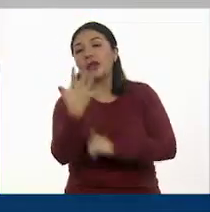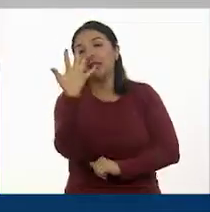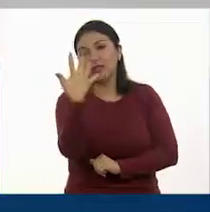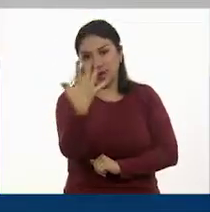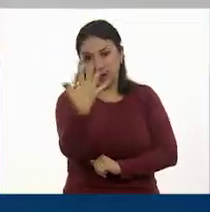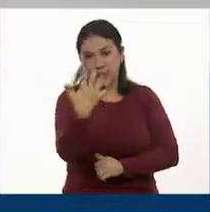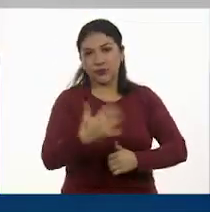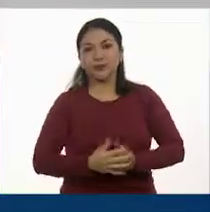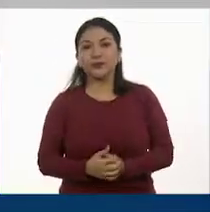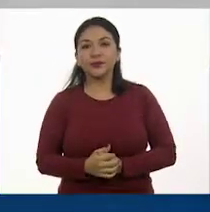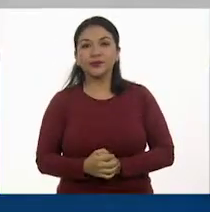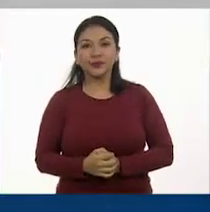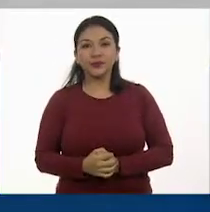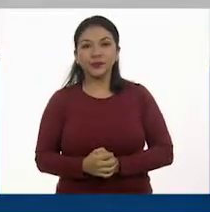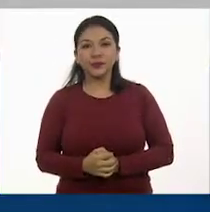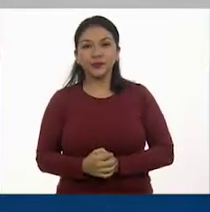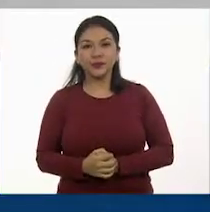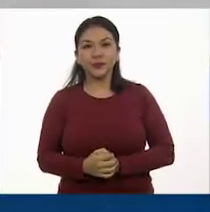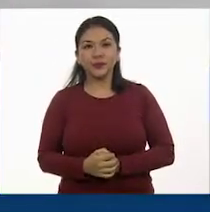A ver.